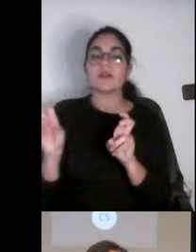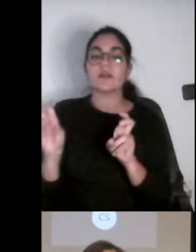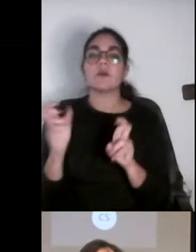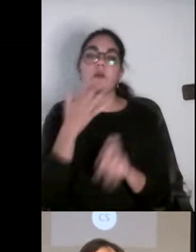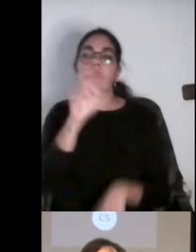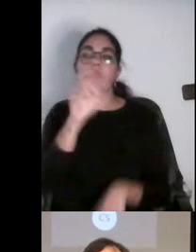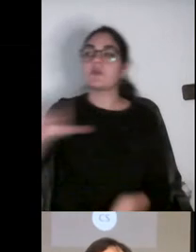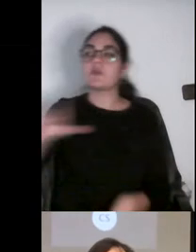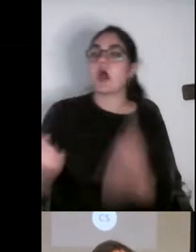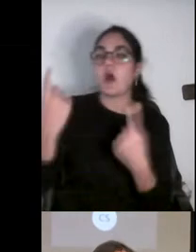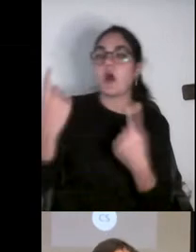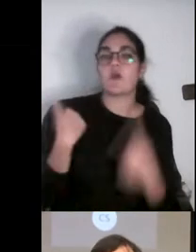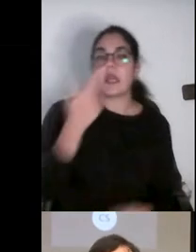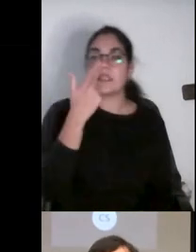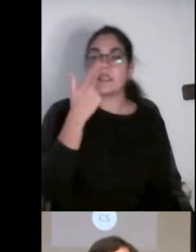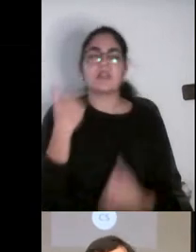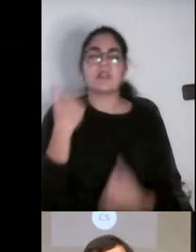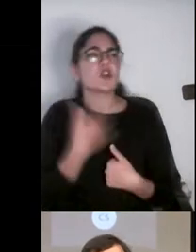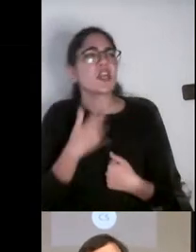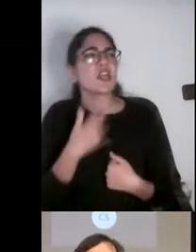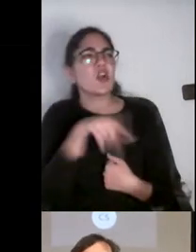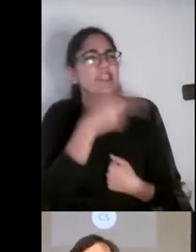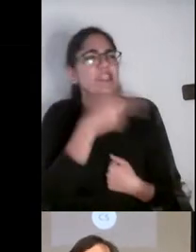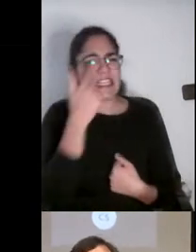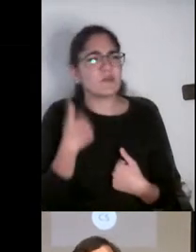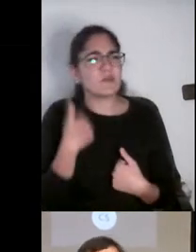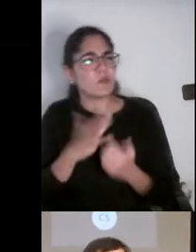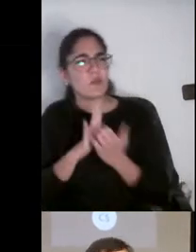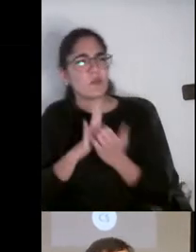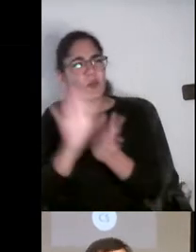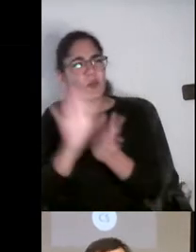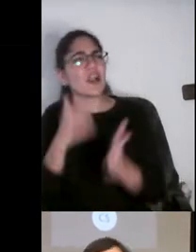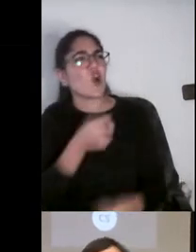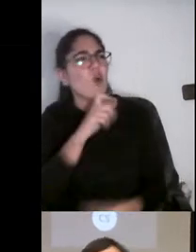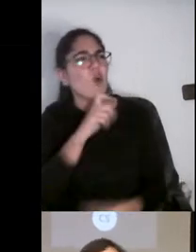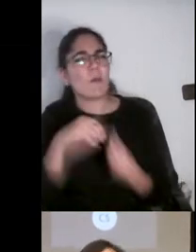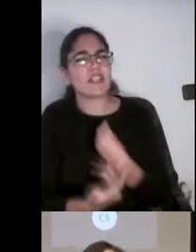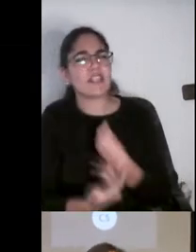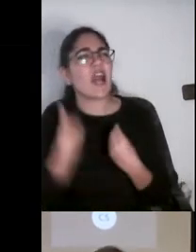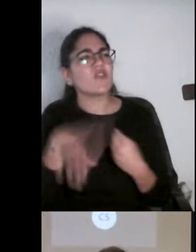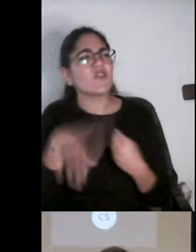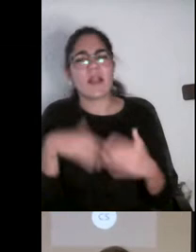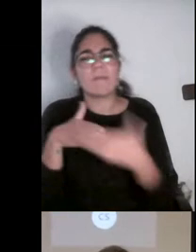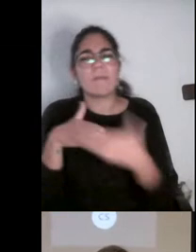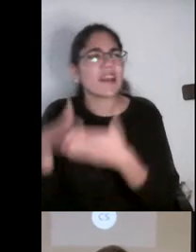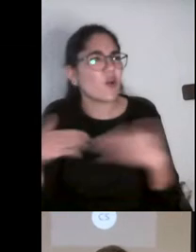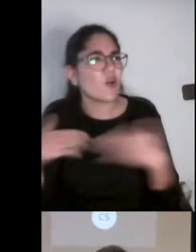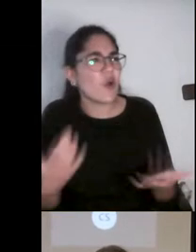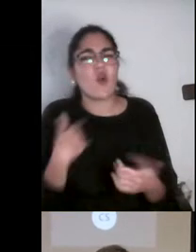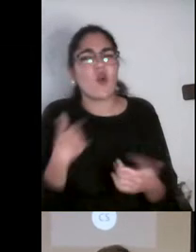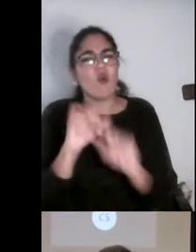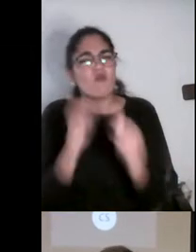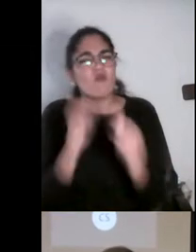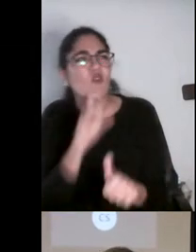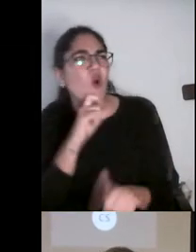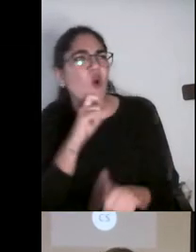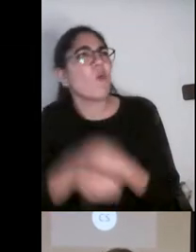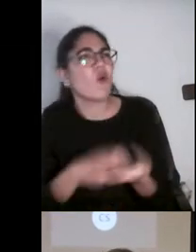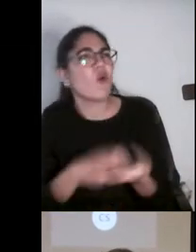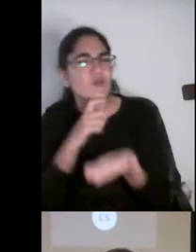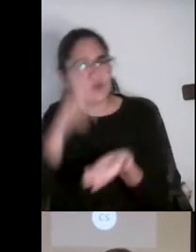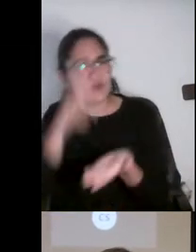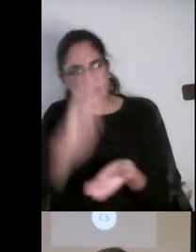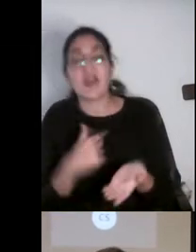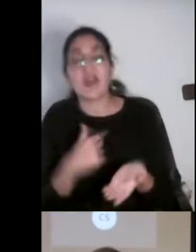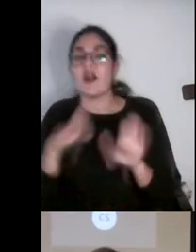oye, pues a lo mejor me interesaría publicar en abierto y tal, pero nunca he llegado a hacerlo, ¿cómo lo podría hacer? ¿O qué barreras tengo que poner? Bueno, todas esas cosas nos interesan mucho para poder ayudar.